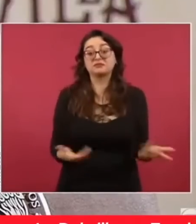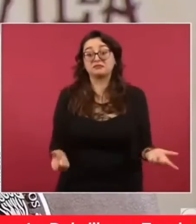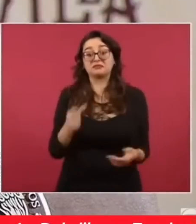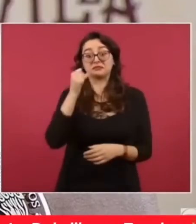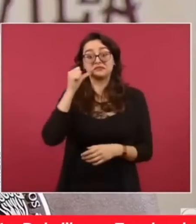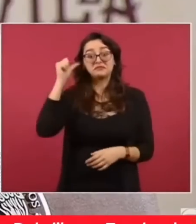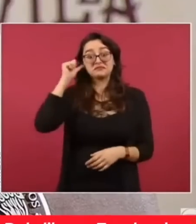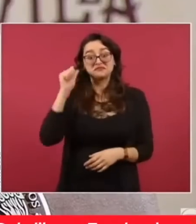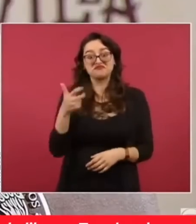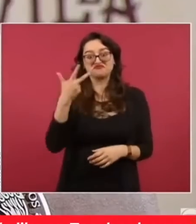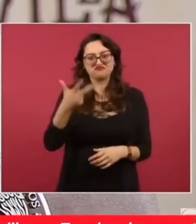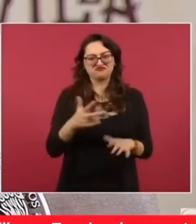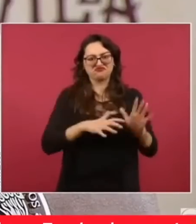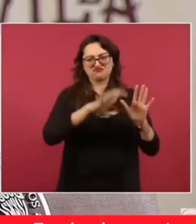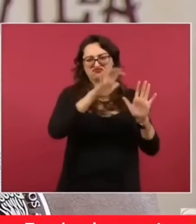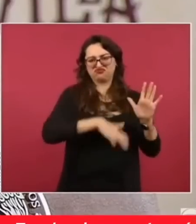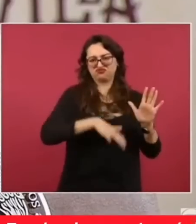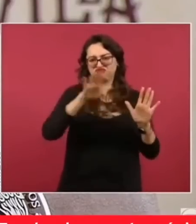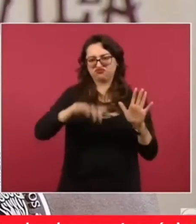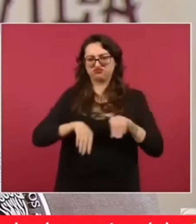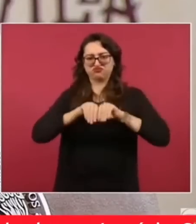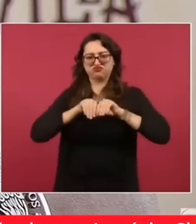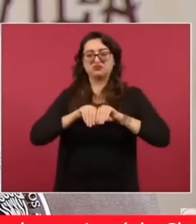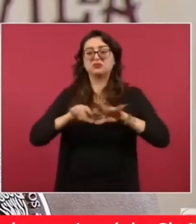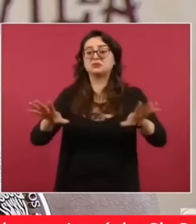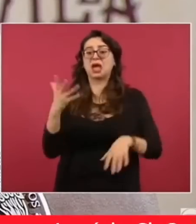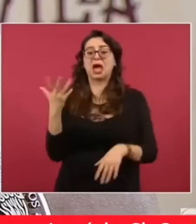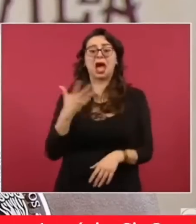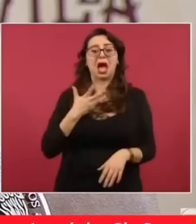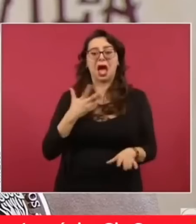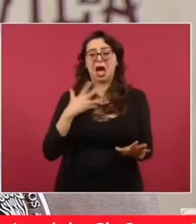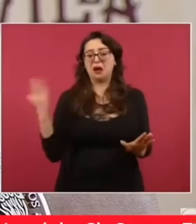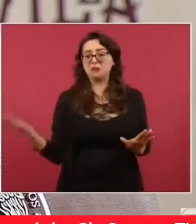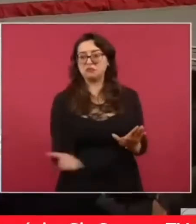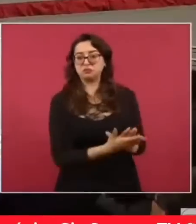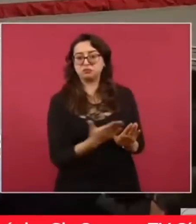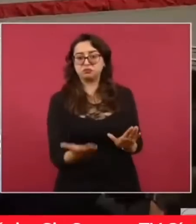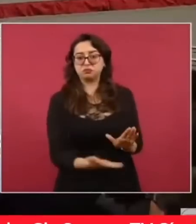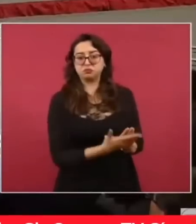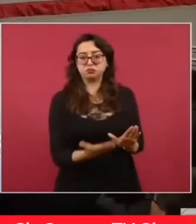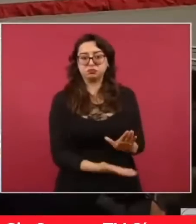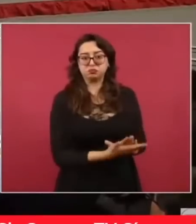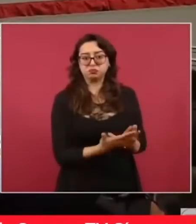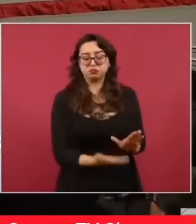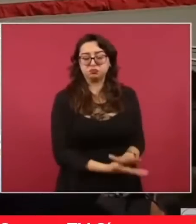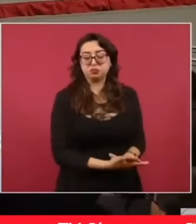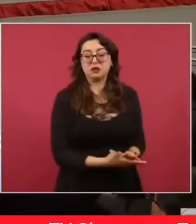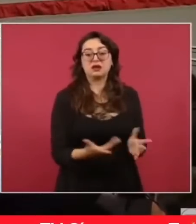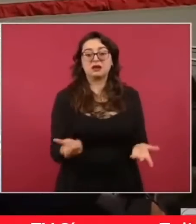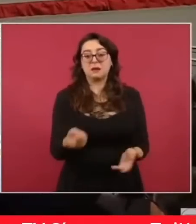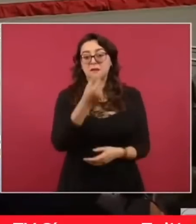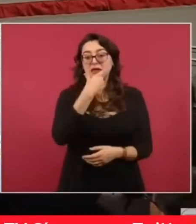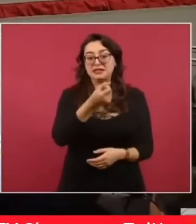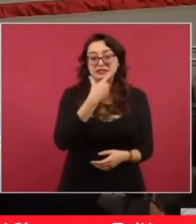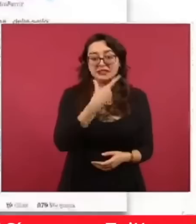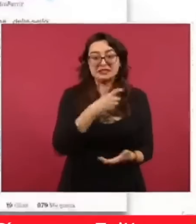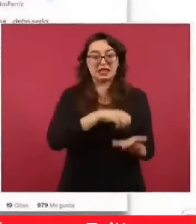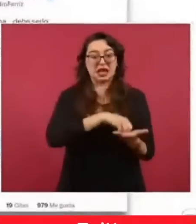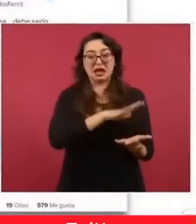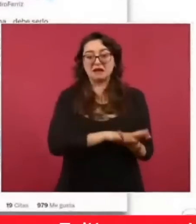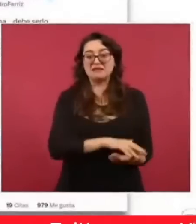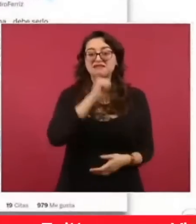acumulan millones de recetas sin surtir. Voy al estilo de este medio y también de otros.